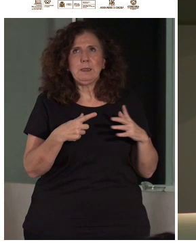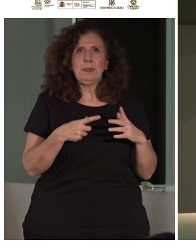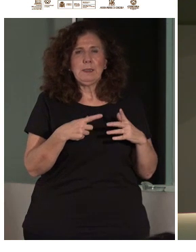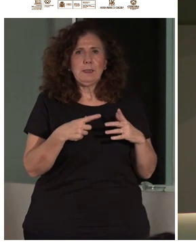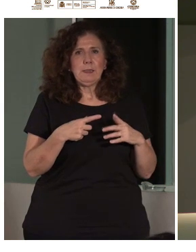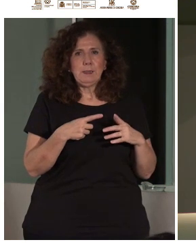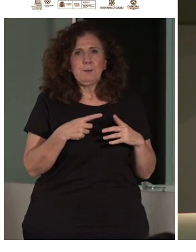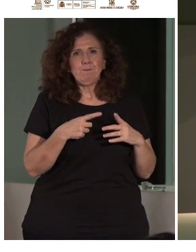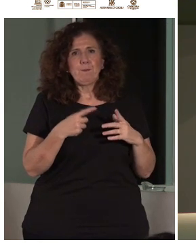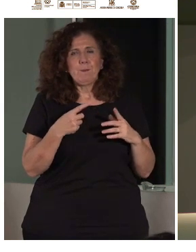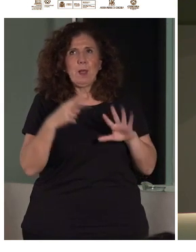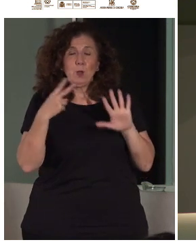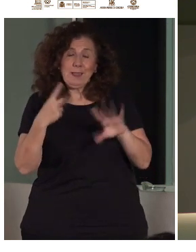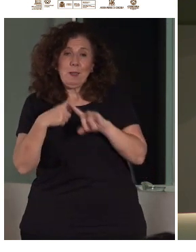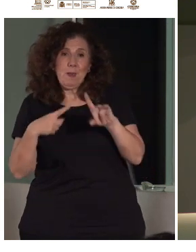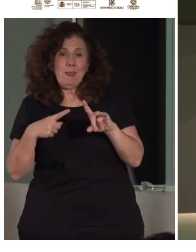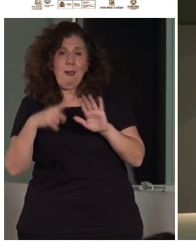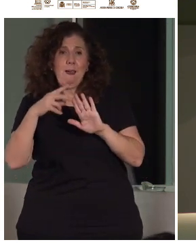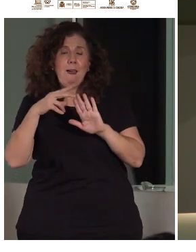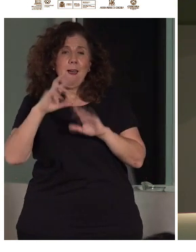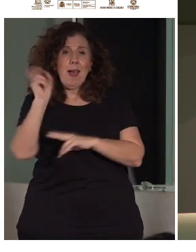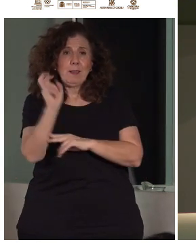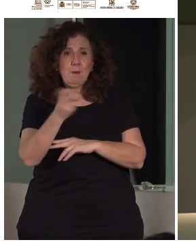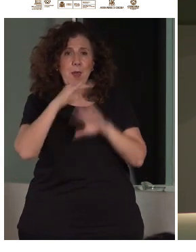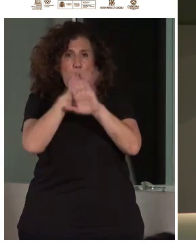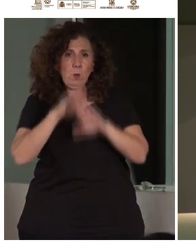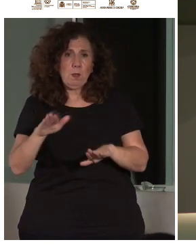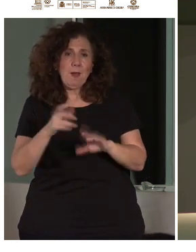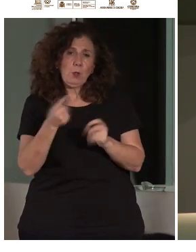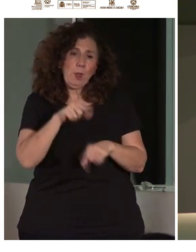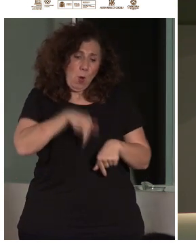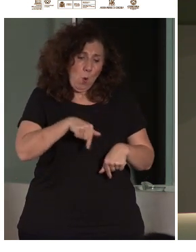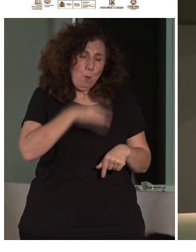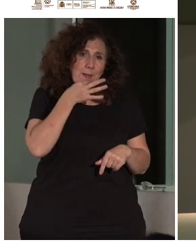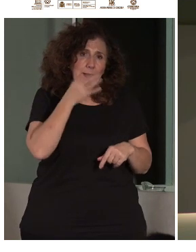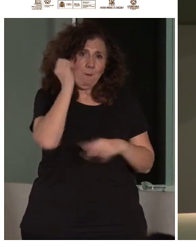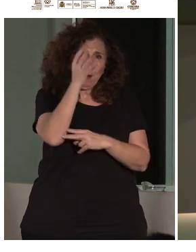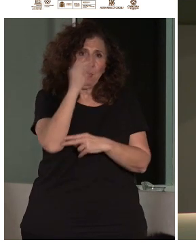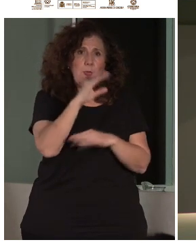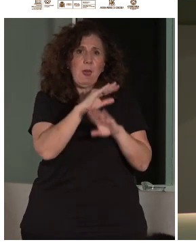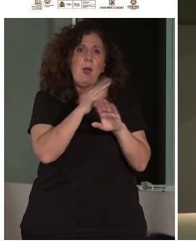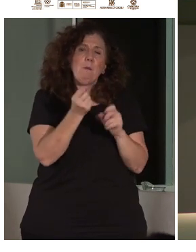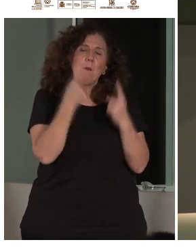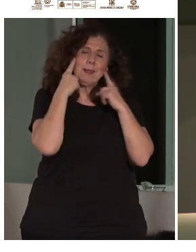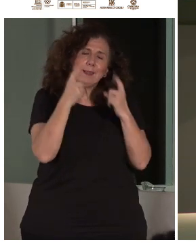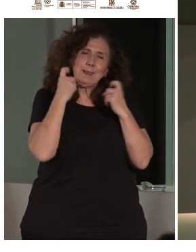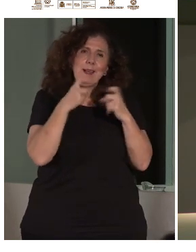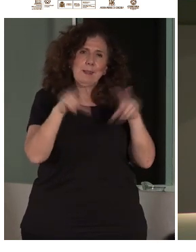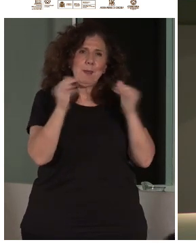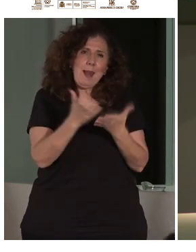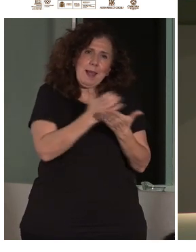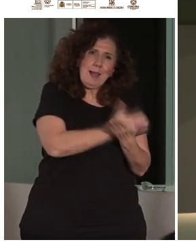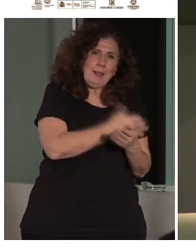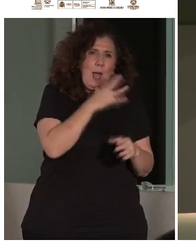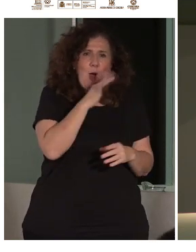dado que se ha adelantado a las siete y media la actividad, el terminar un poquito antes las ponencias de la tarde. Pues ahora ya tenemos